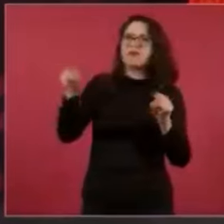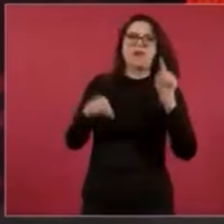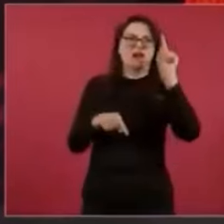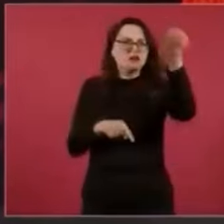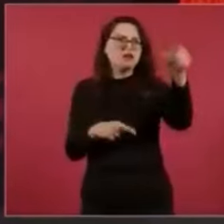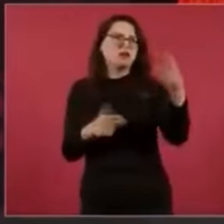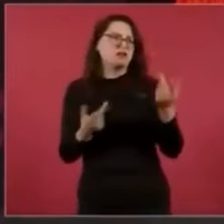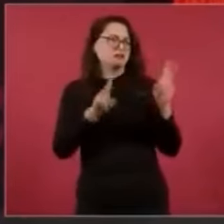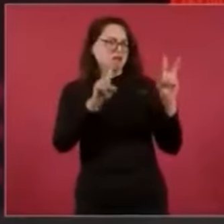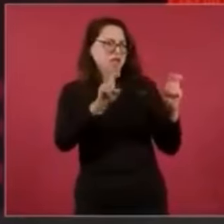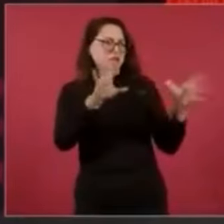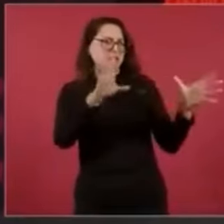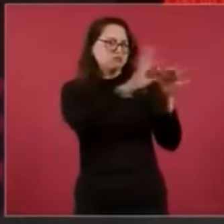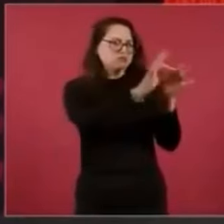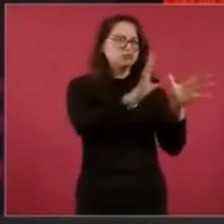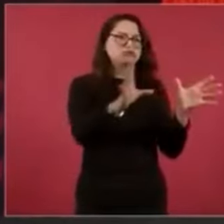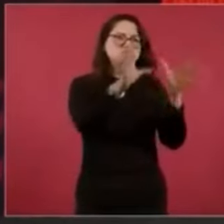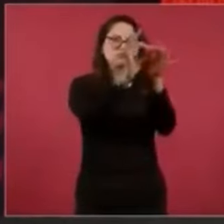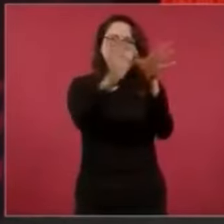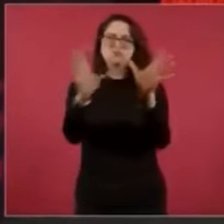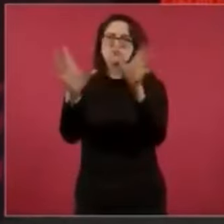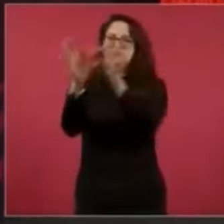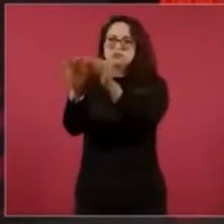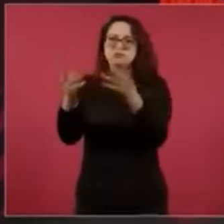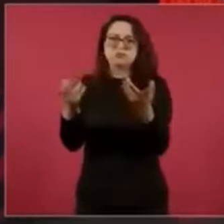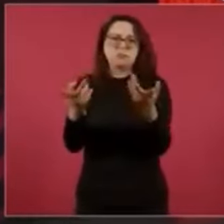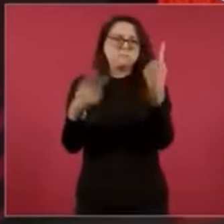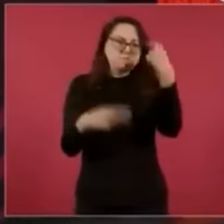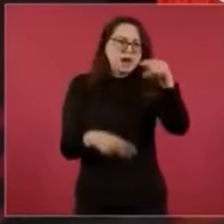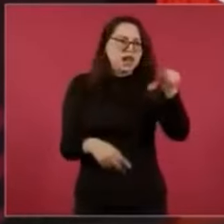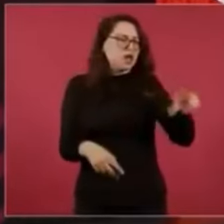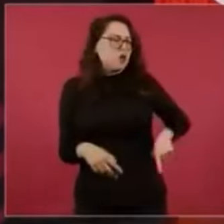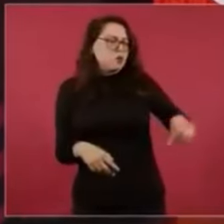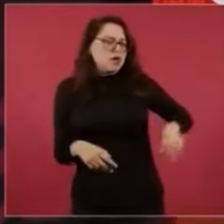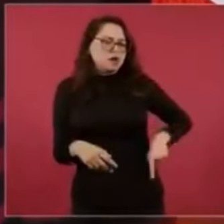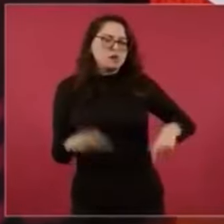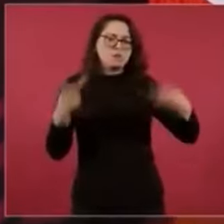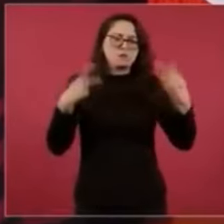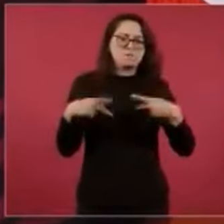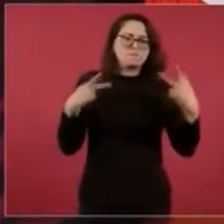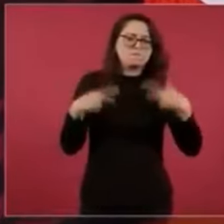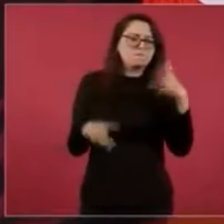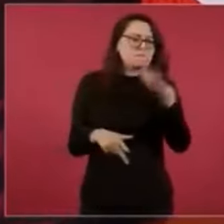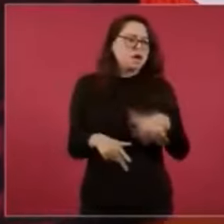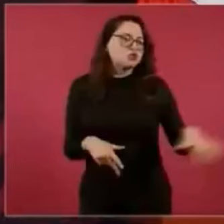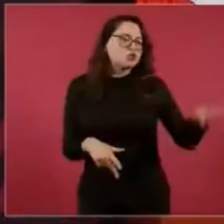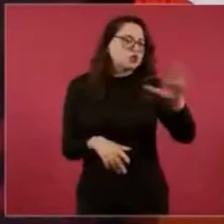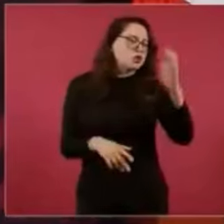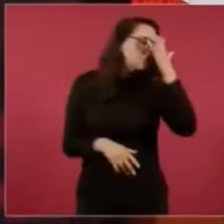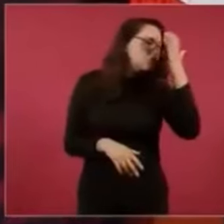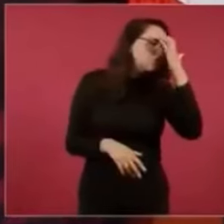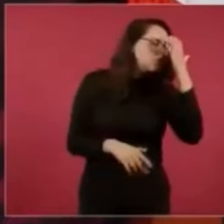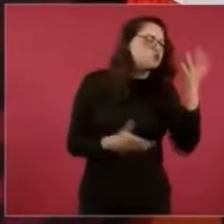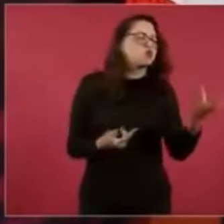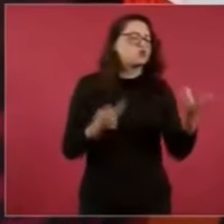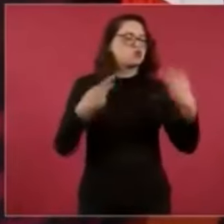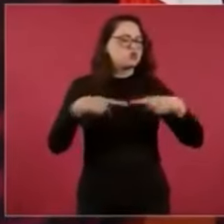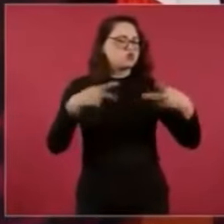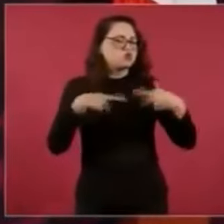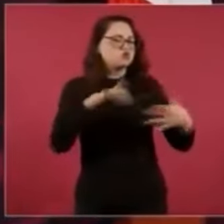entre pueblo y gobierno, que